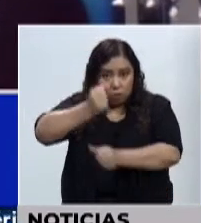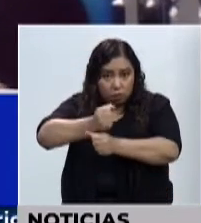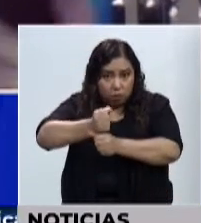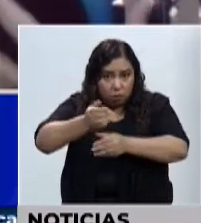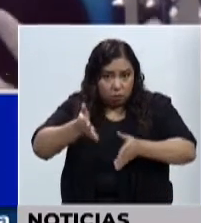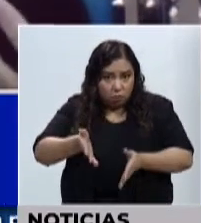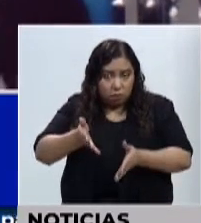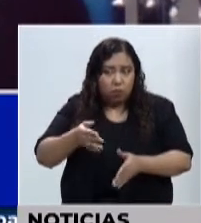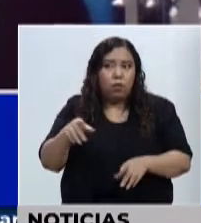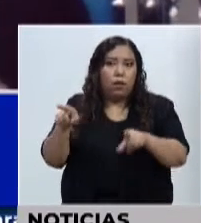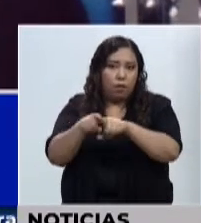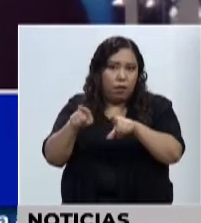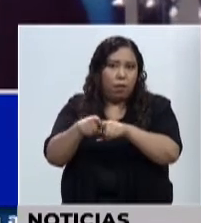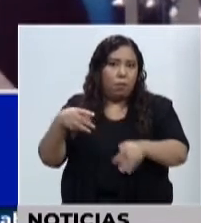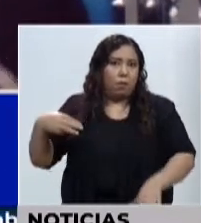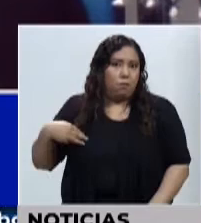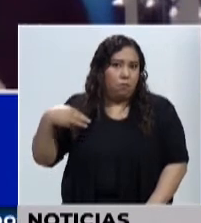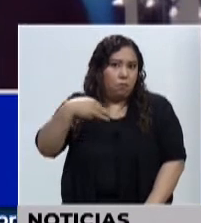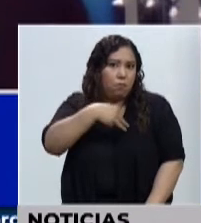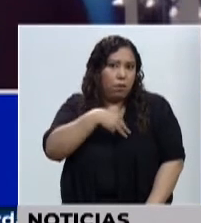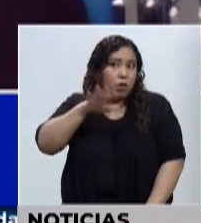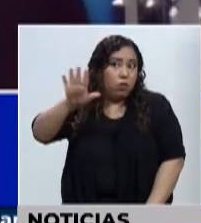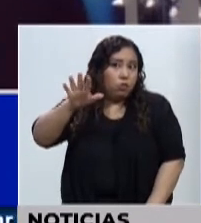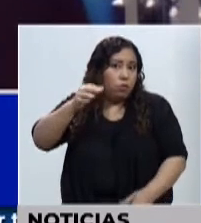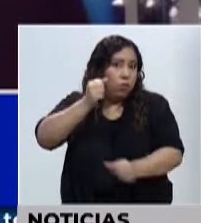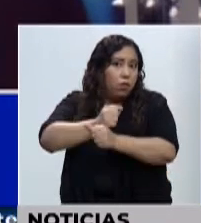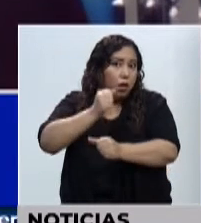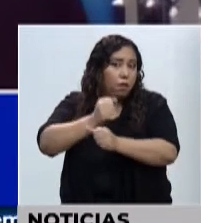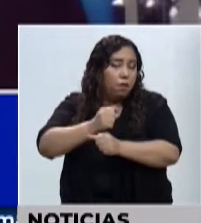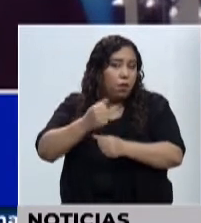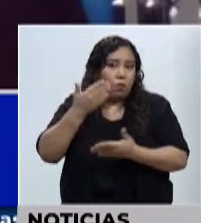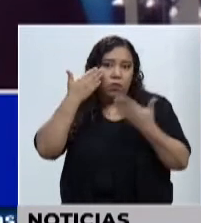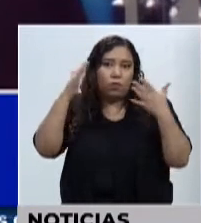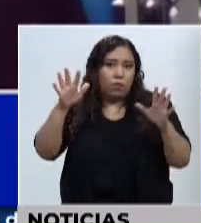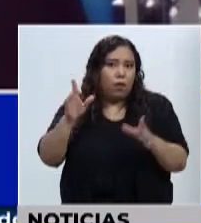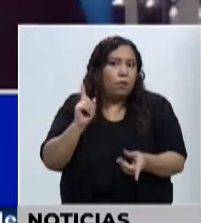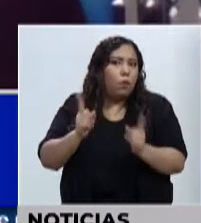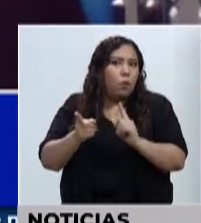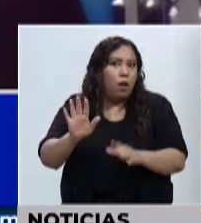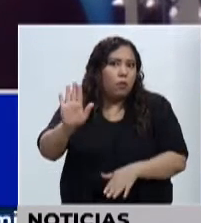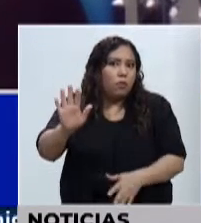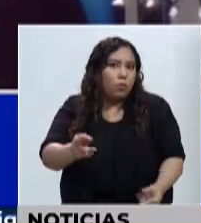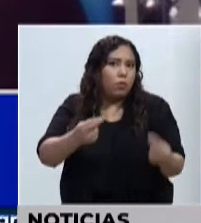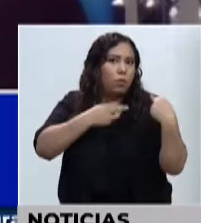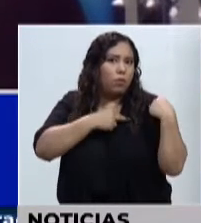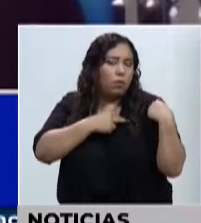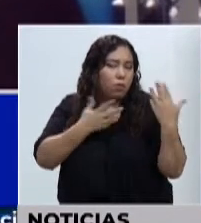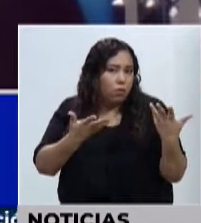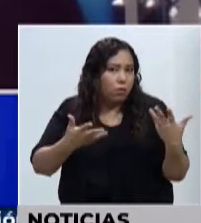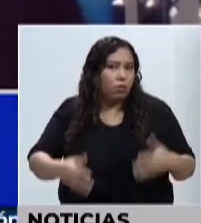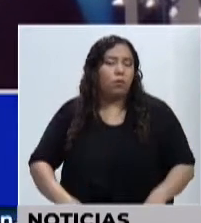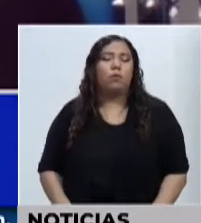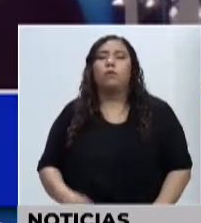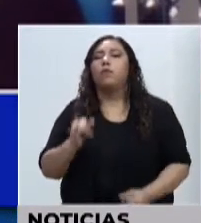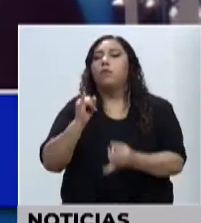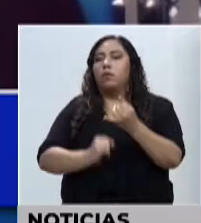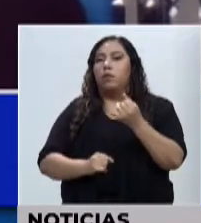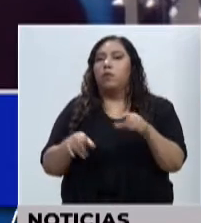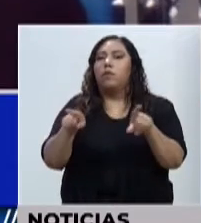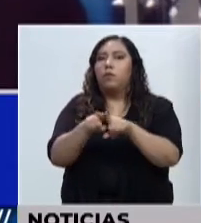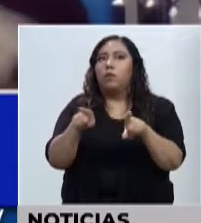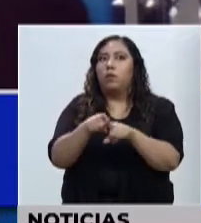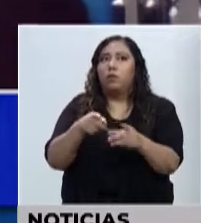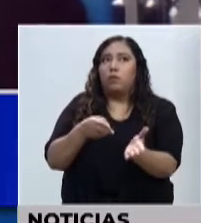nuestra responsabilidad y no da la ley. Y finalmente tenemos una temática de modernización, transparencia y